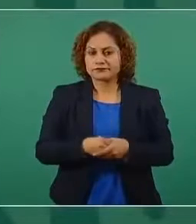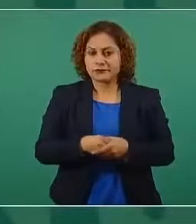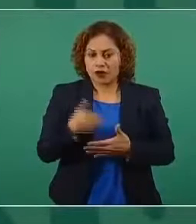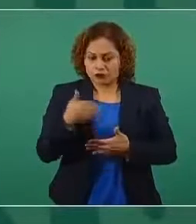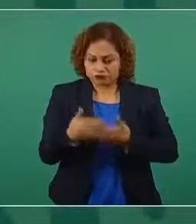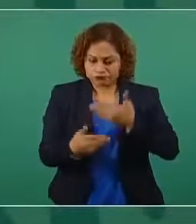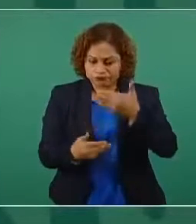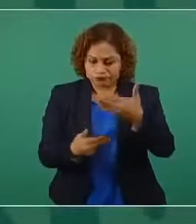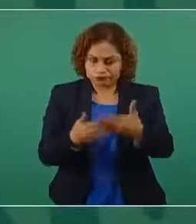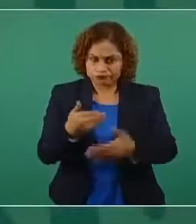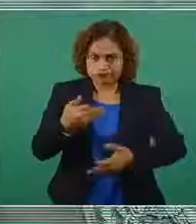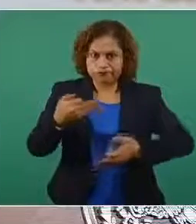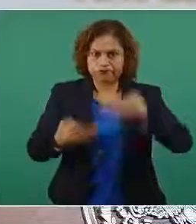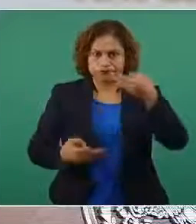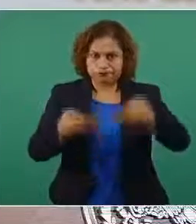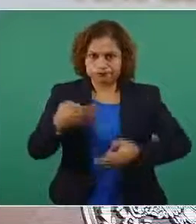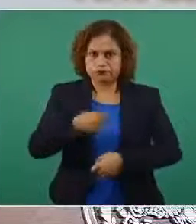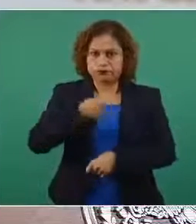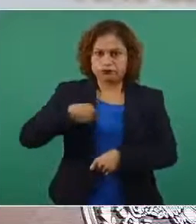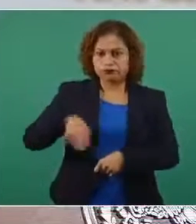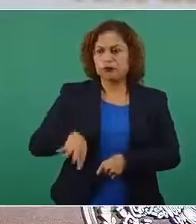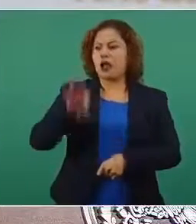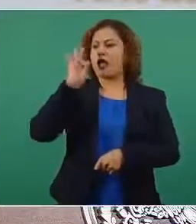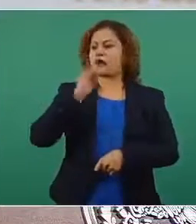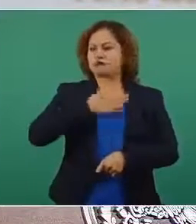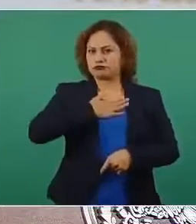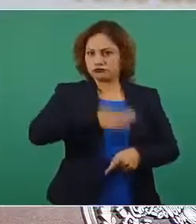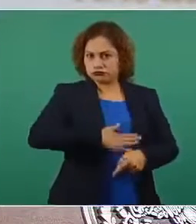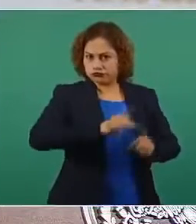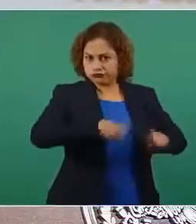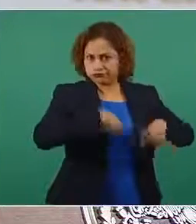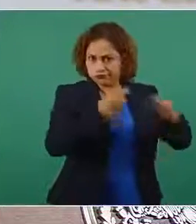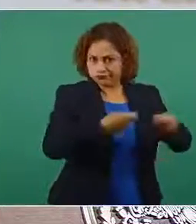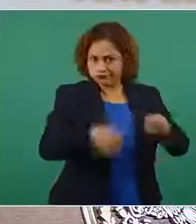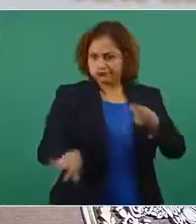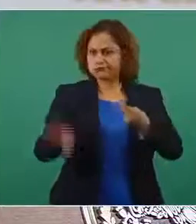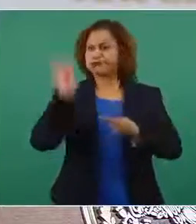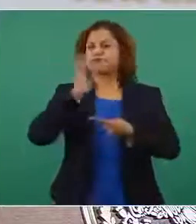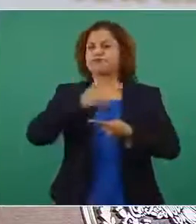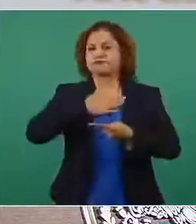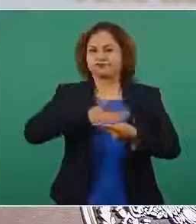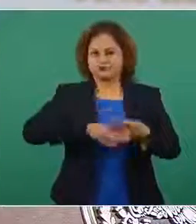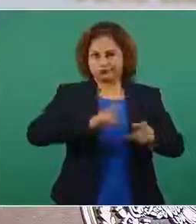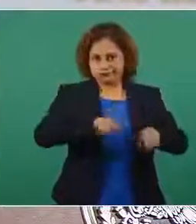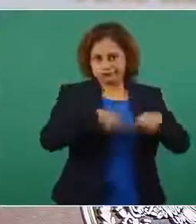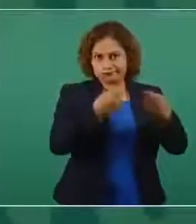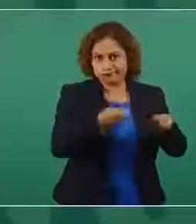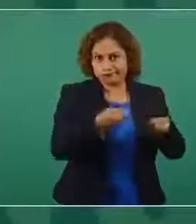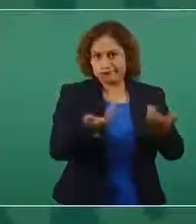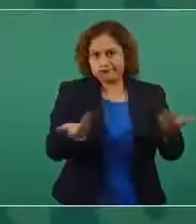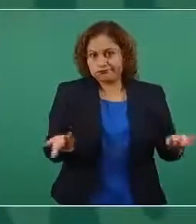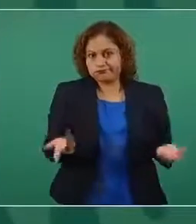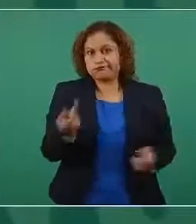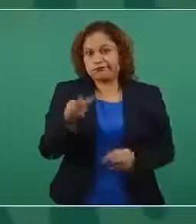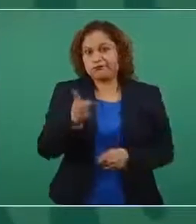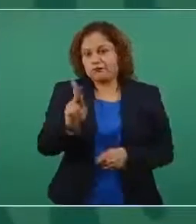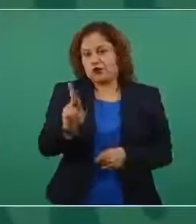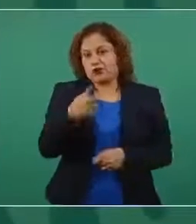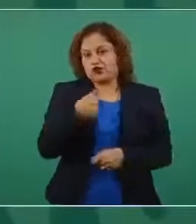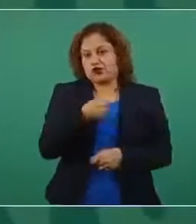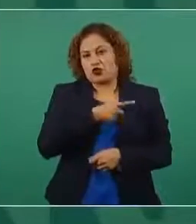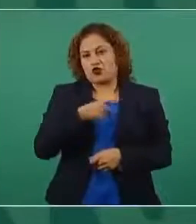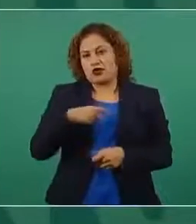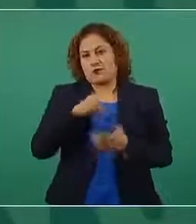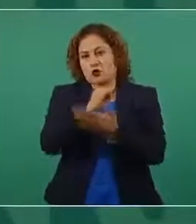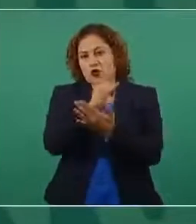procesos y haciendo justicia nada más que tendría yo que presentar un informe